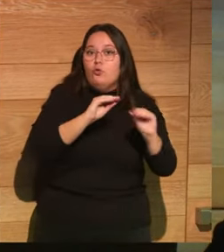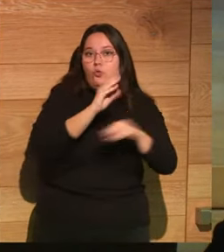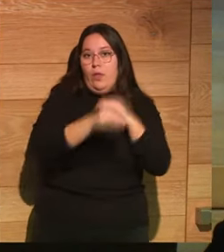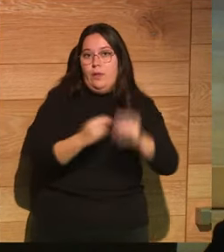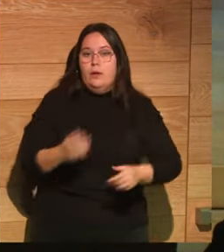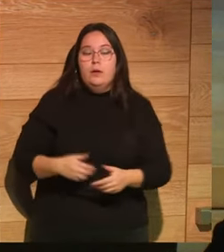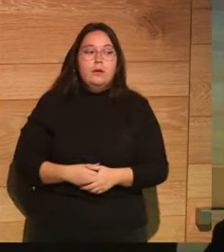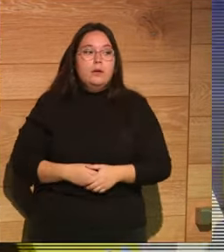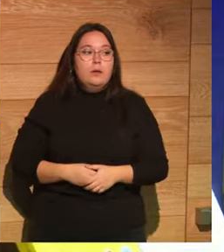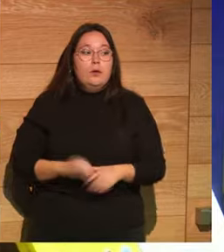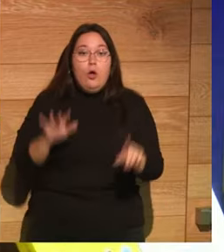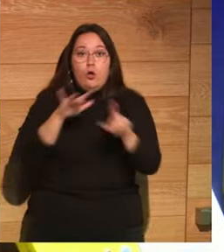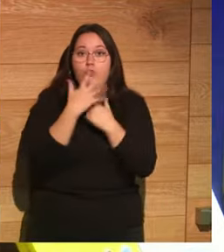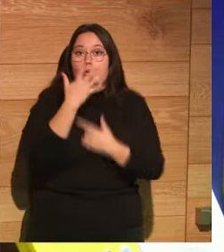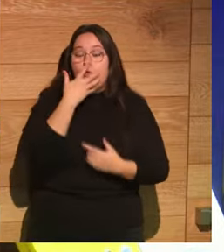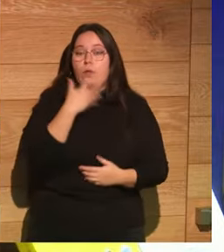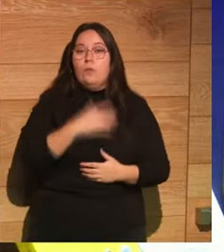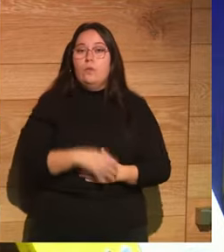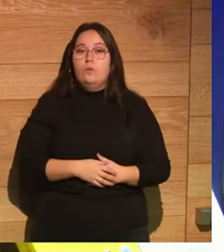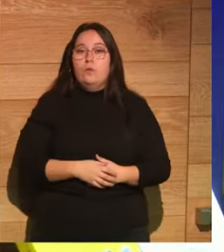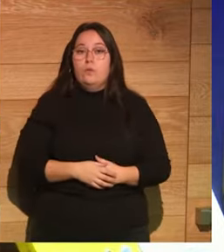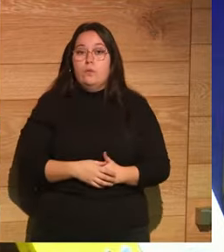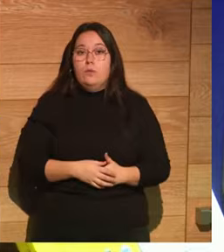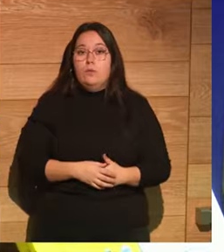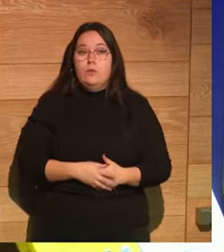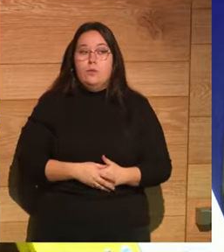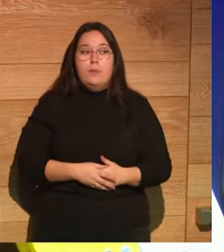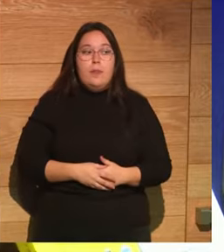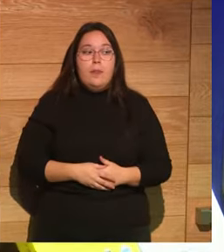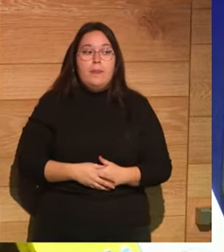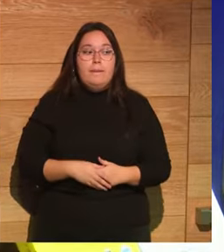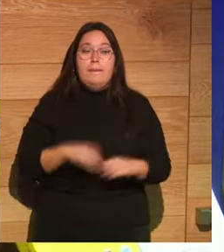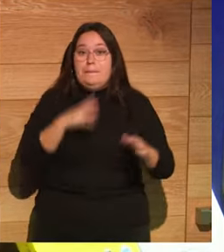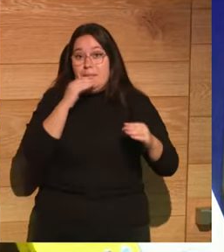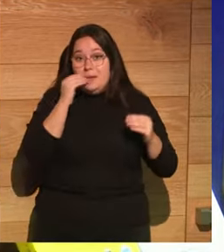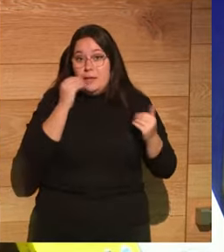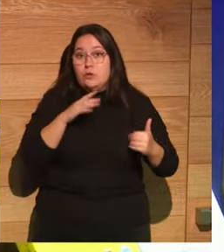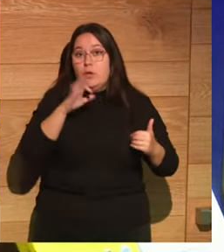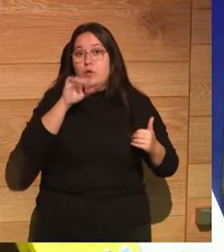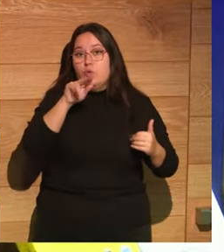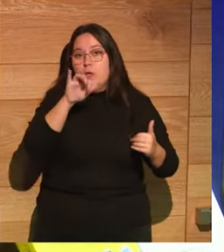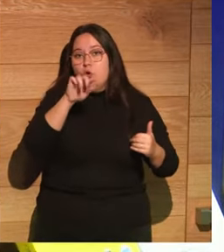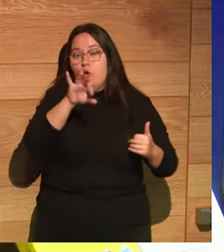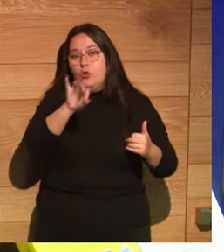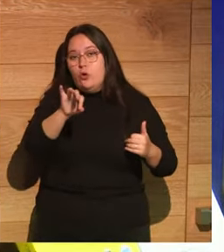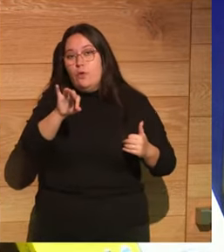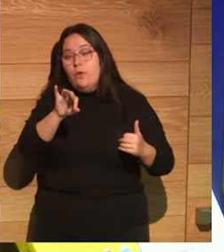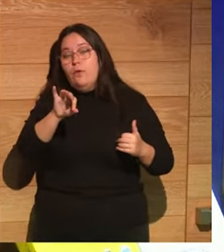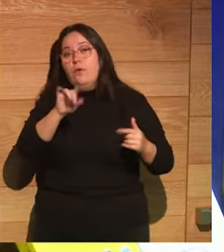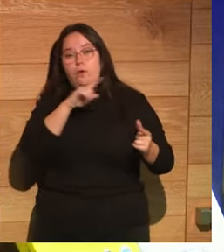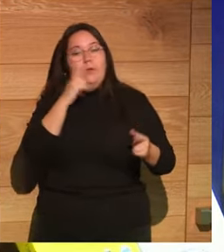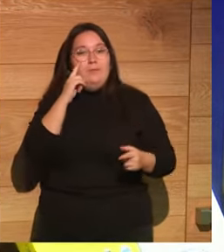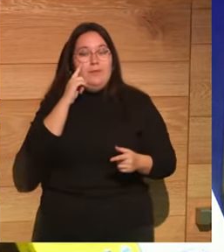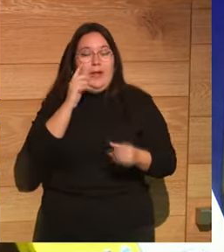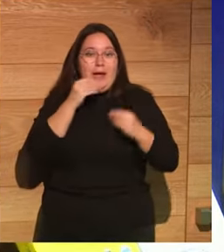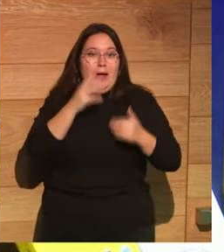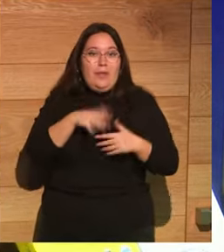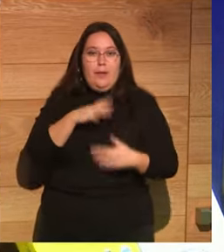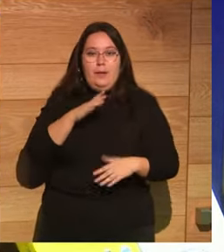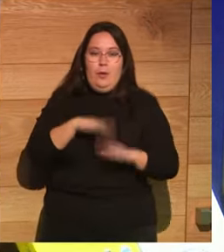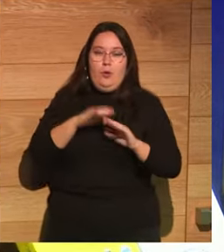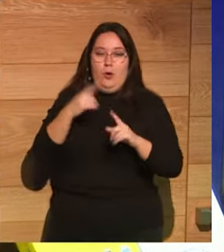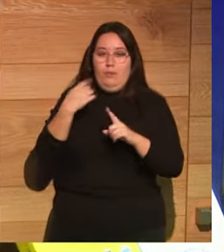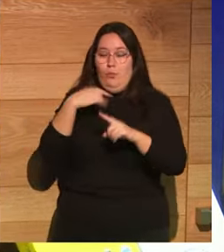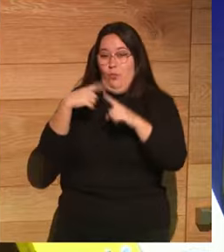es así conociendo el contexto y sabiendo que por ejemplo la historia que hace Suetonio de Calígula está totalmente desfigurada para que